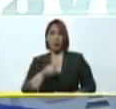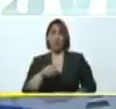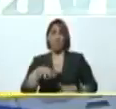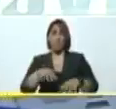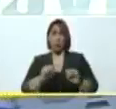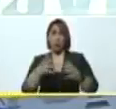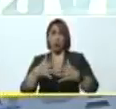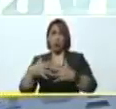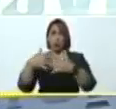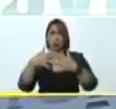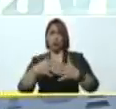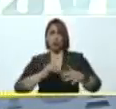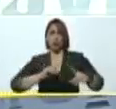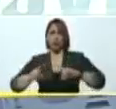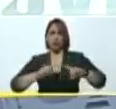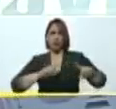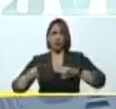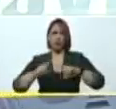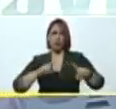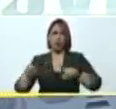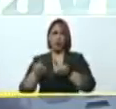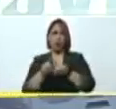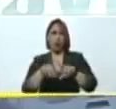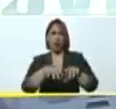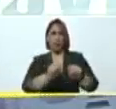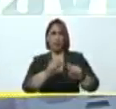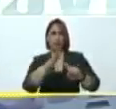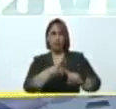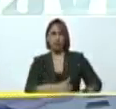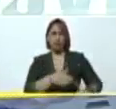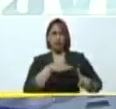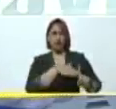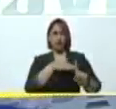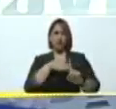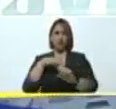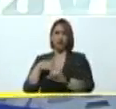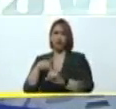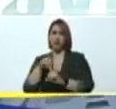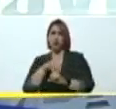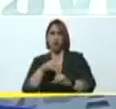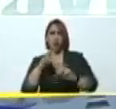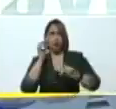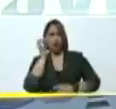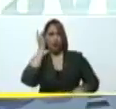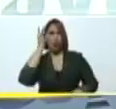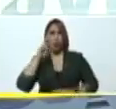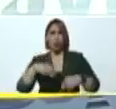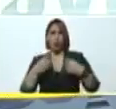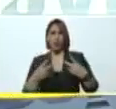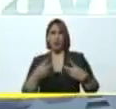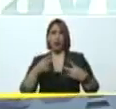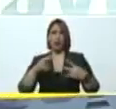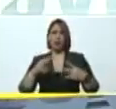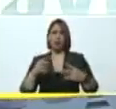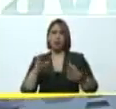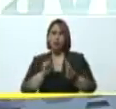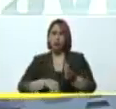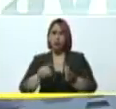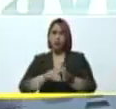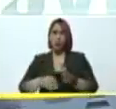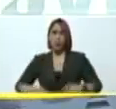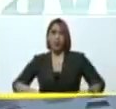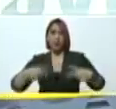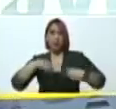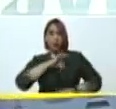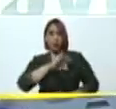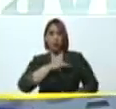norteamericano actúa como imperio para atacar y no surjan alternativas humanistas, socialistas,